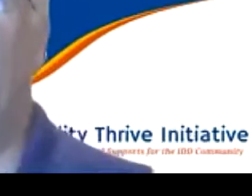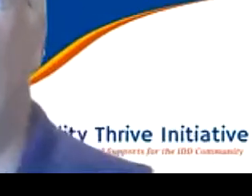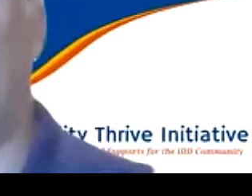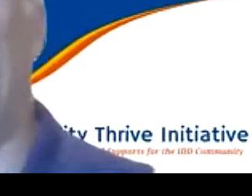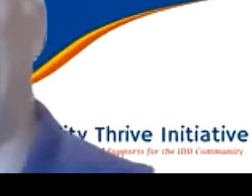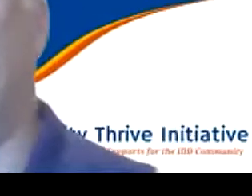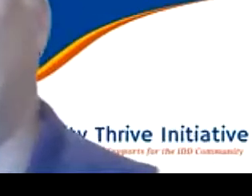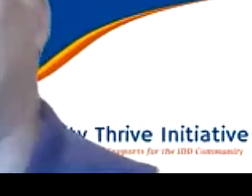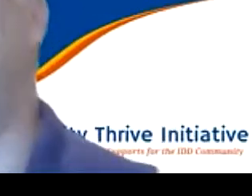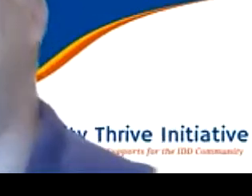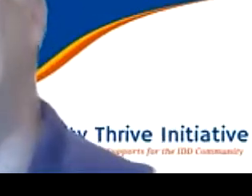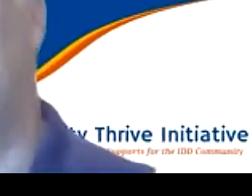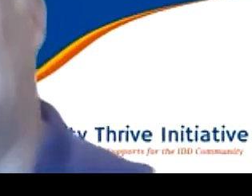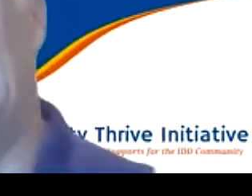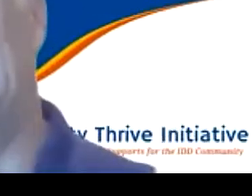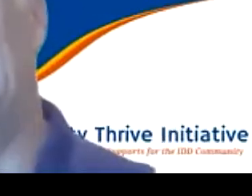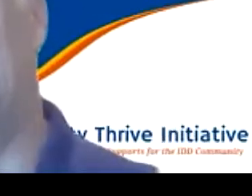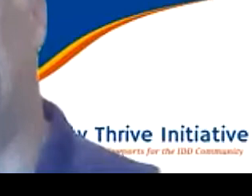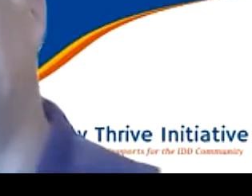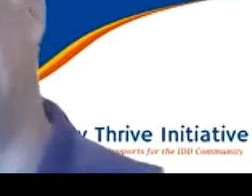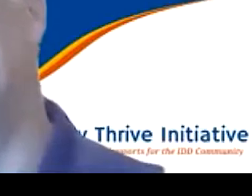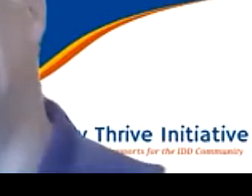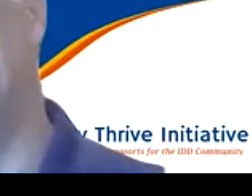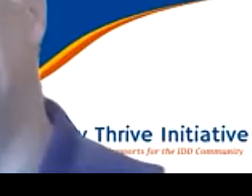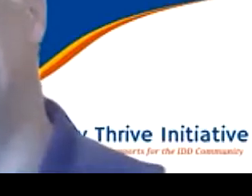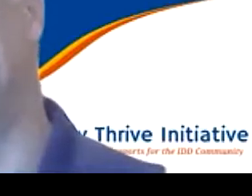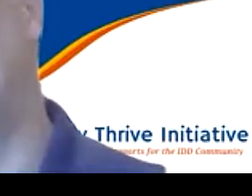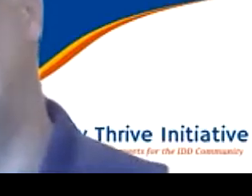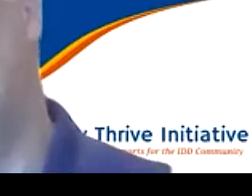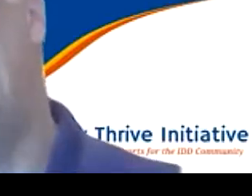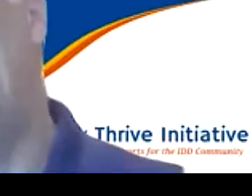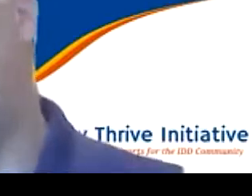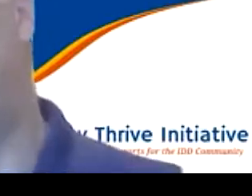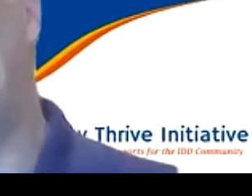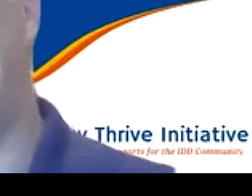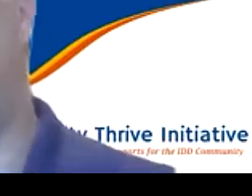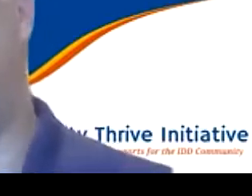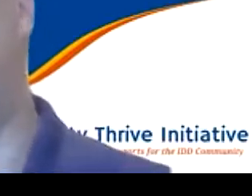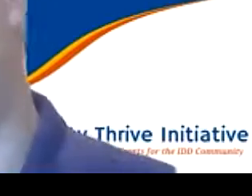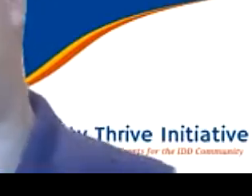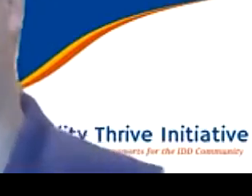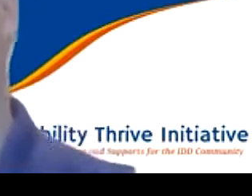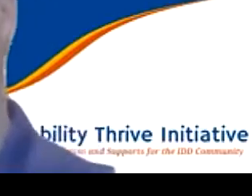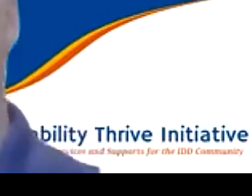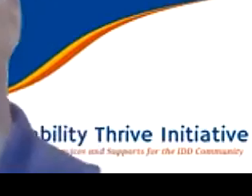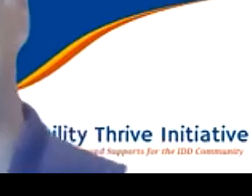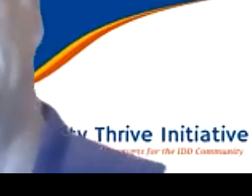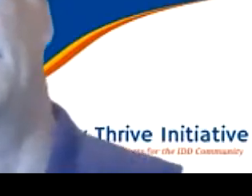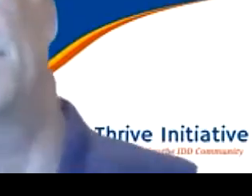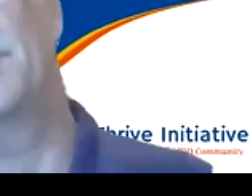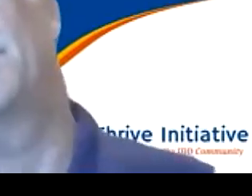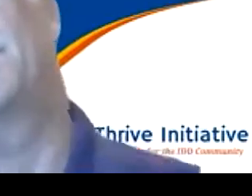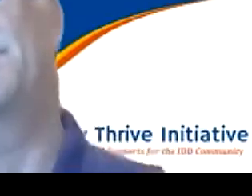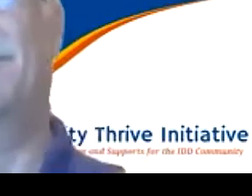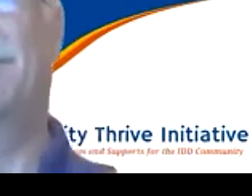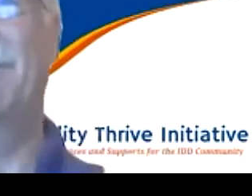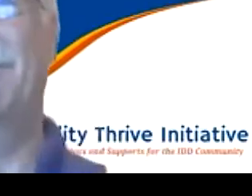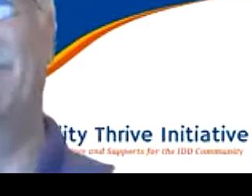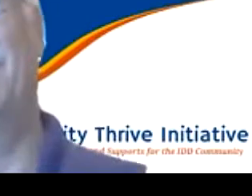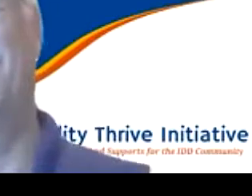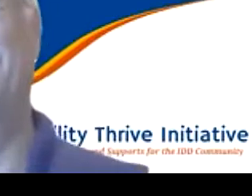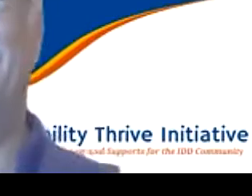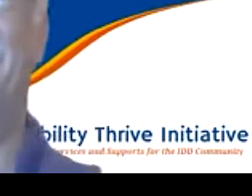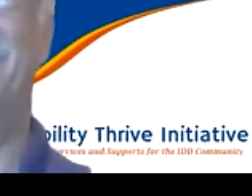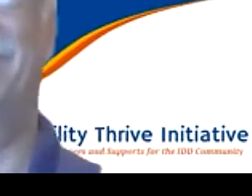organizaciones basas comunitarias. Que tal vez apoyen a gente que está viviendo de una instalación de licenciatura.